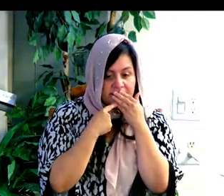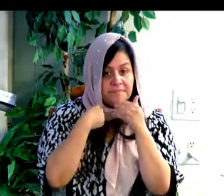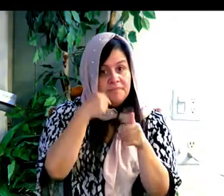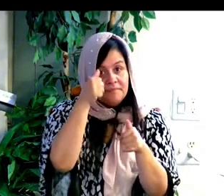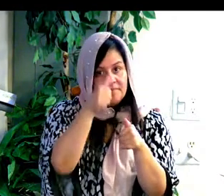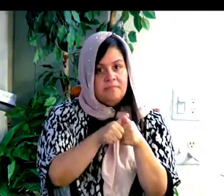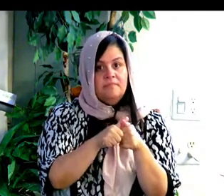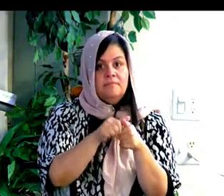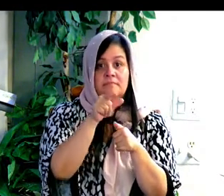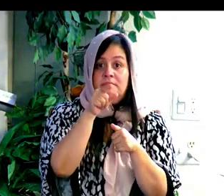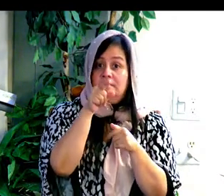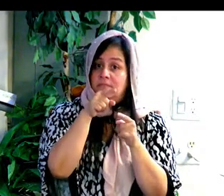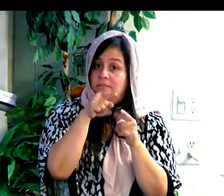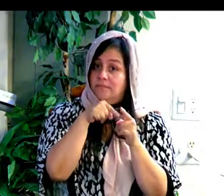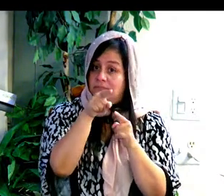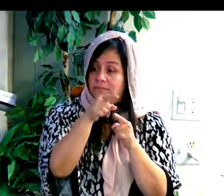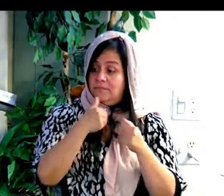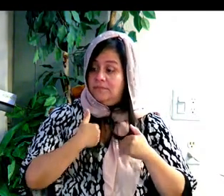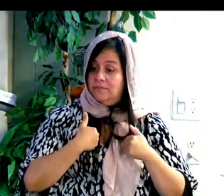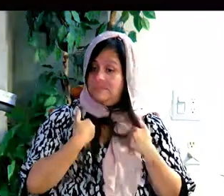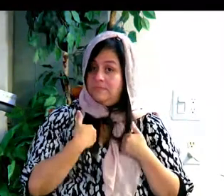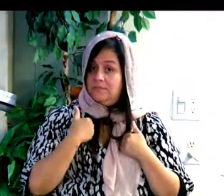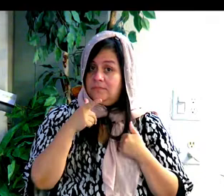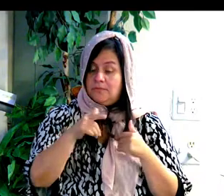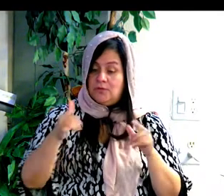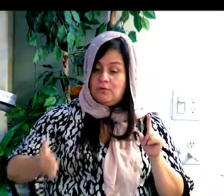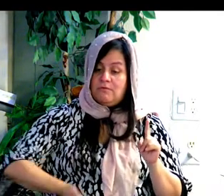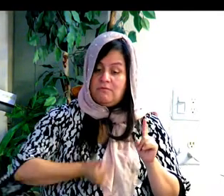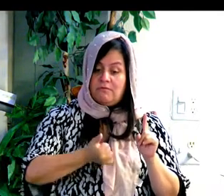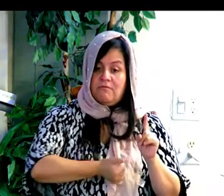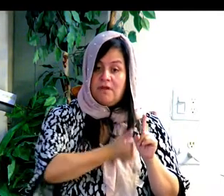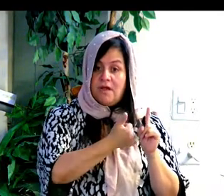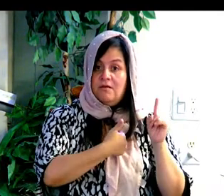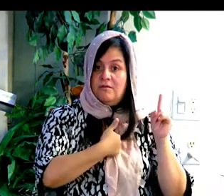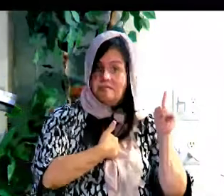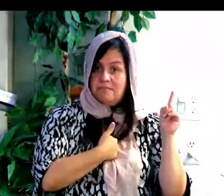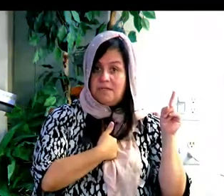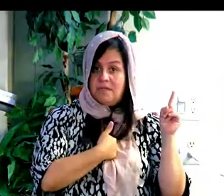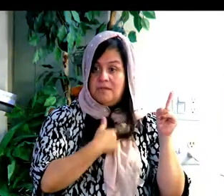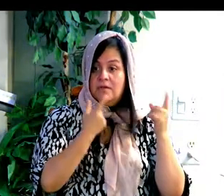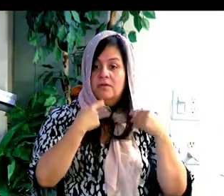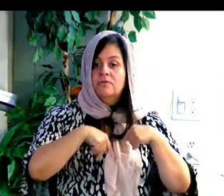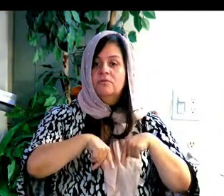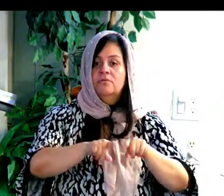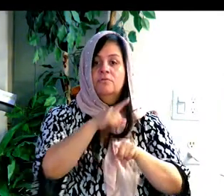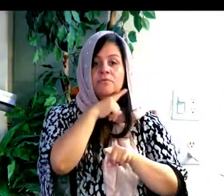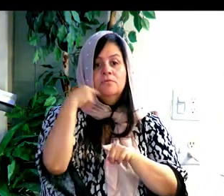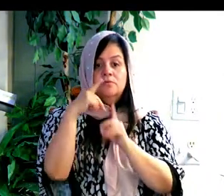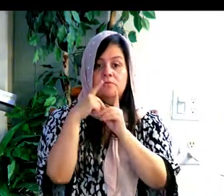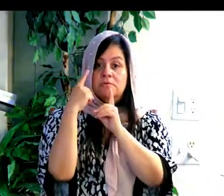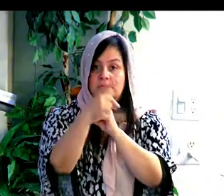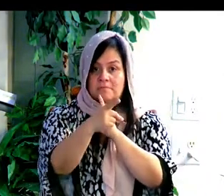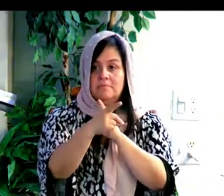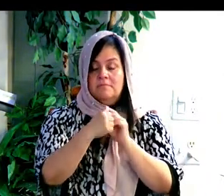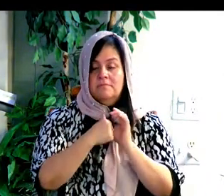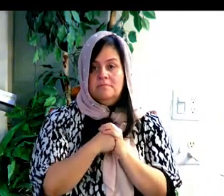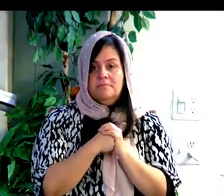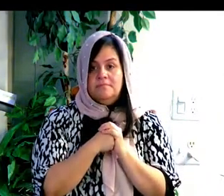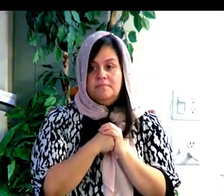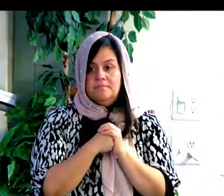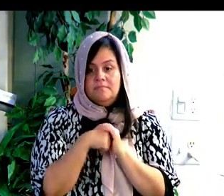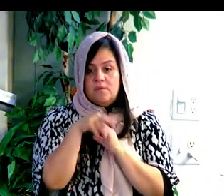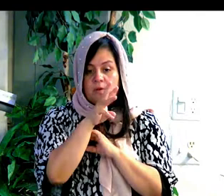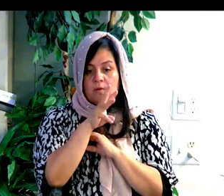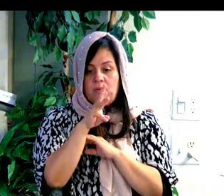you followed after me in the wilderness. Y hablando de Shavuot, o Pentecostés, hablando del tiempo cuando el Señor nos dice,